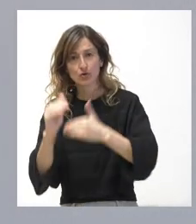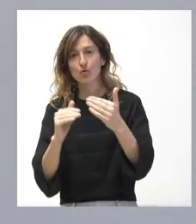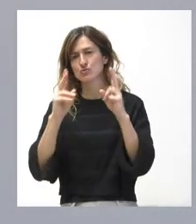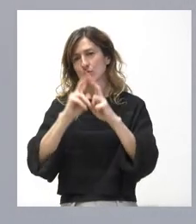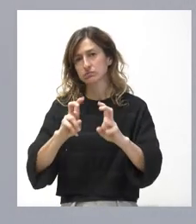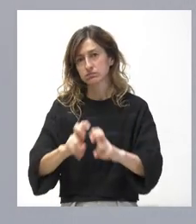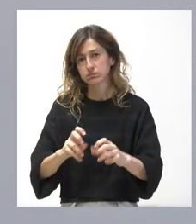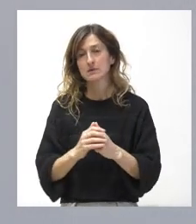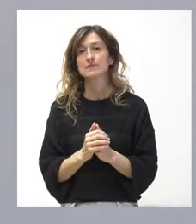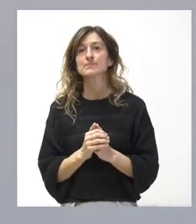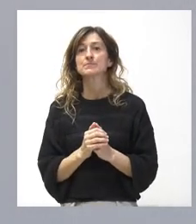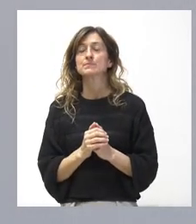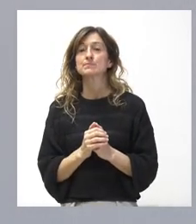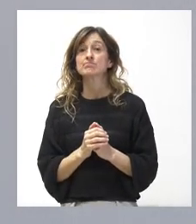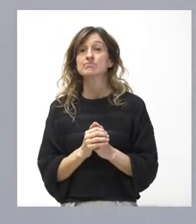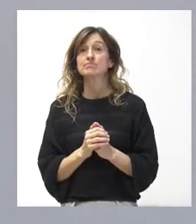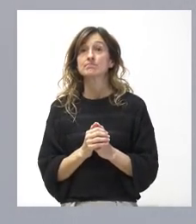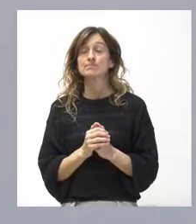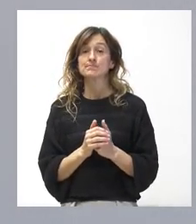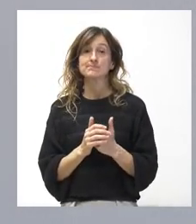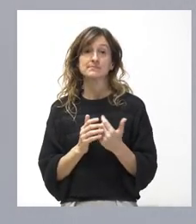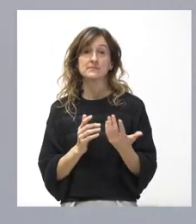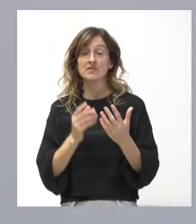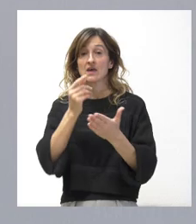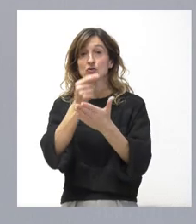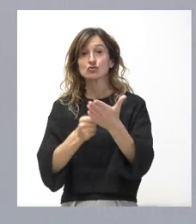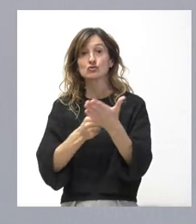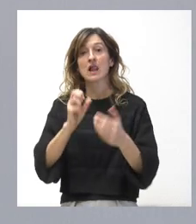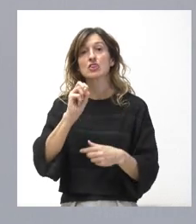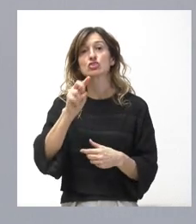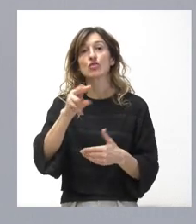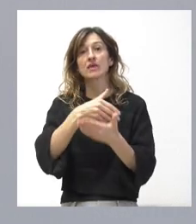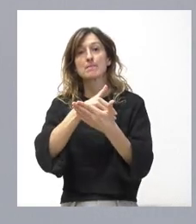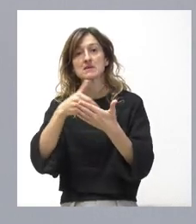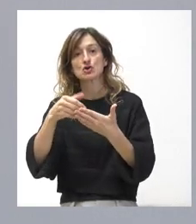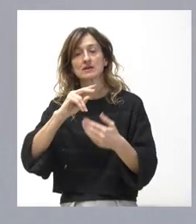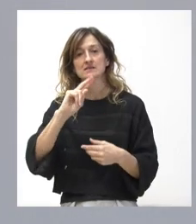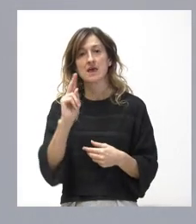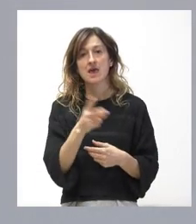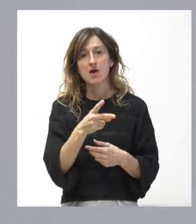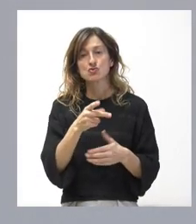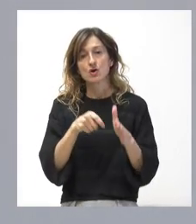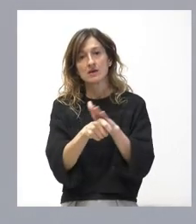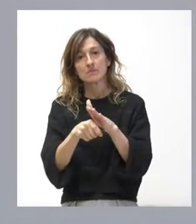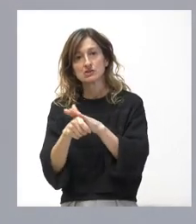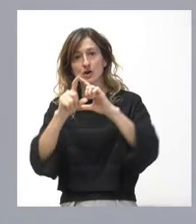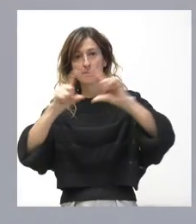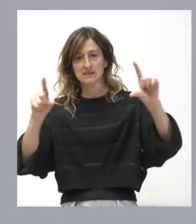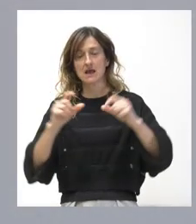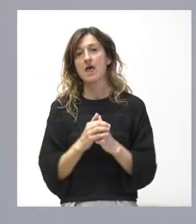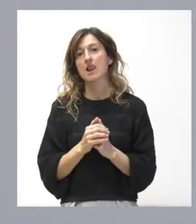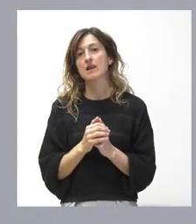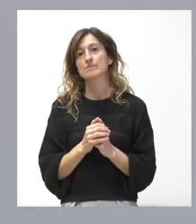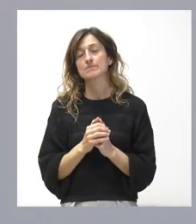investigación. Estamos hablando de un total de 12 millones de euros de inversión empresarial que va a